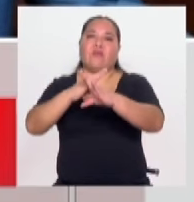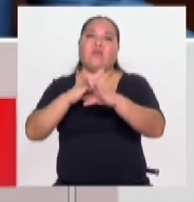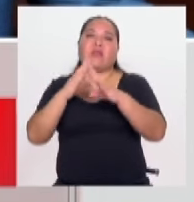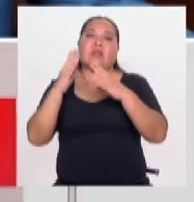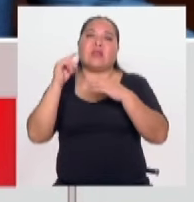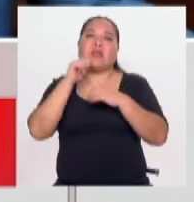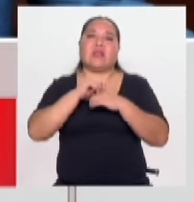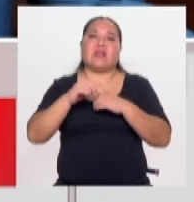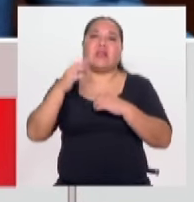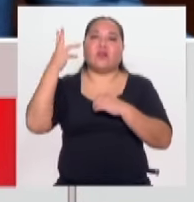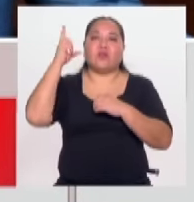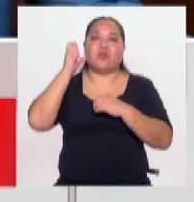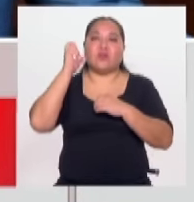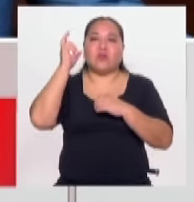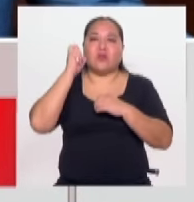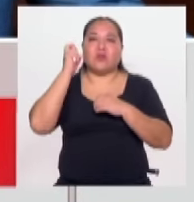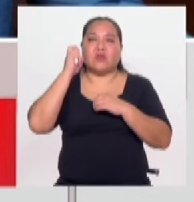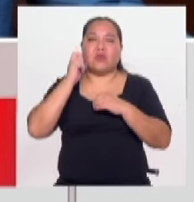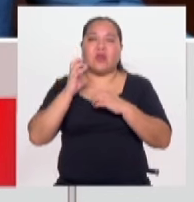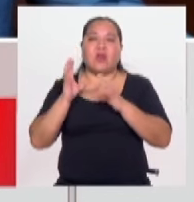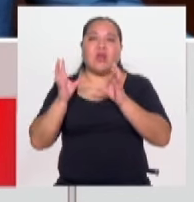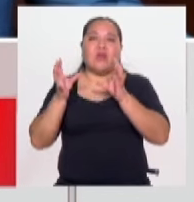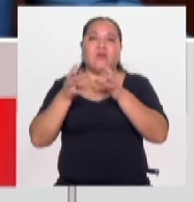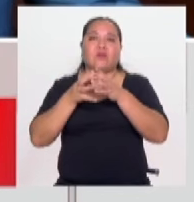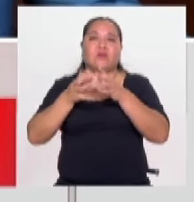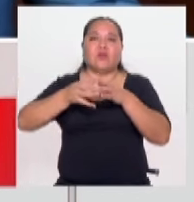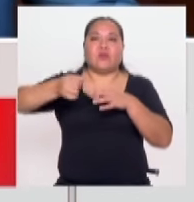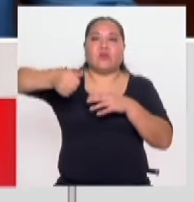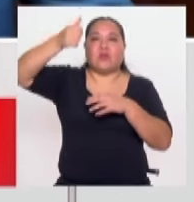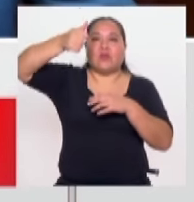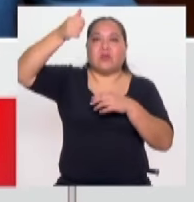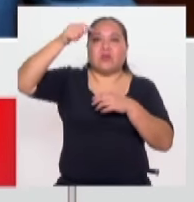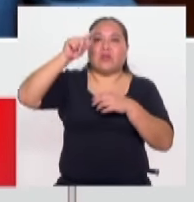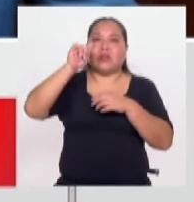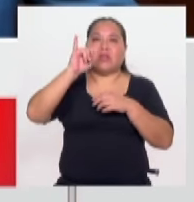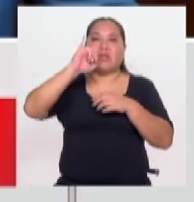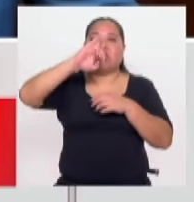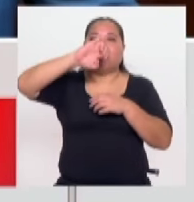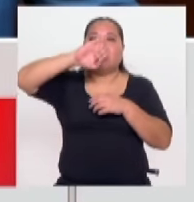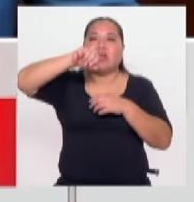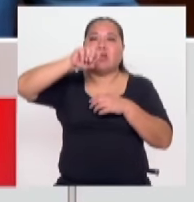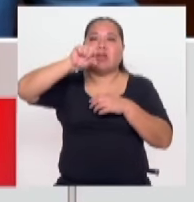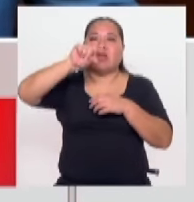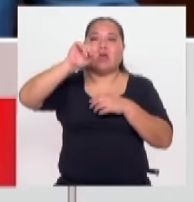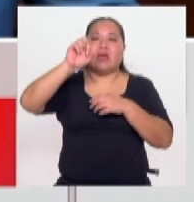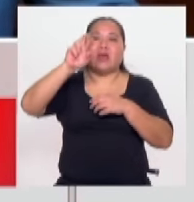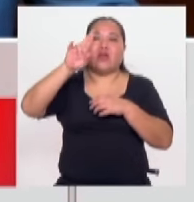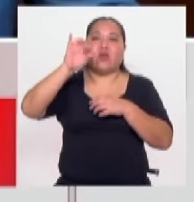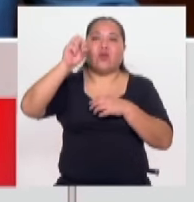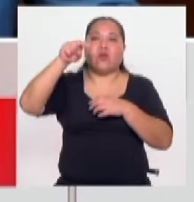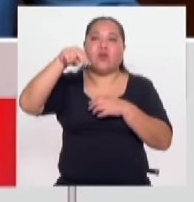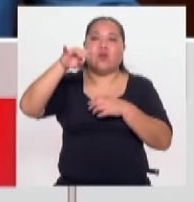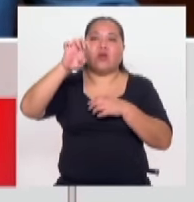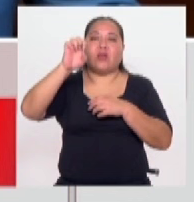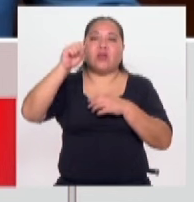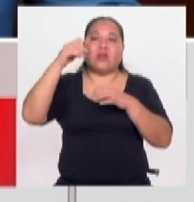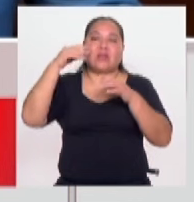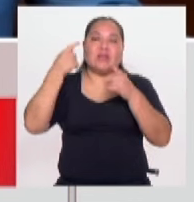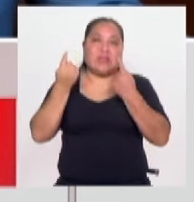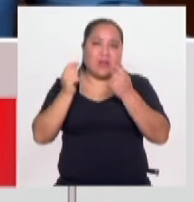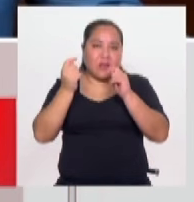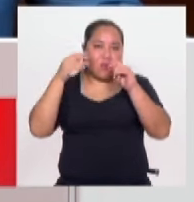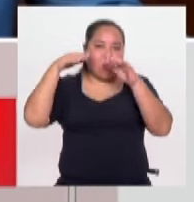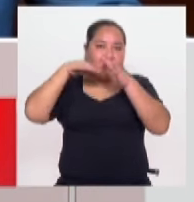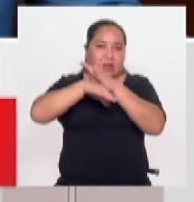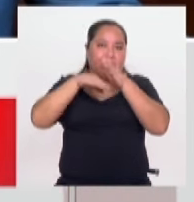Escuchamos al comandante general de la policía que señalaba que los tiguerones del Ecuador intentaron ingresar a nuestro país. Sin embargo, por este